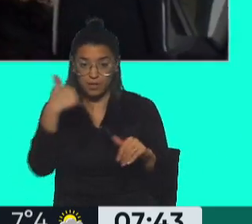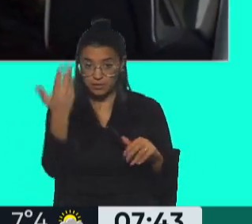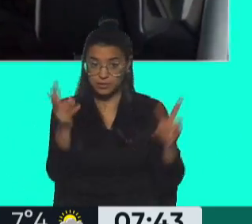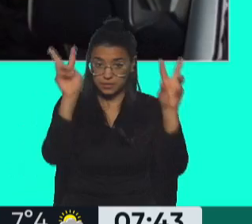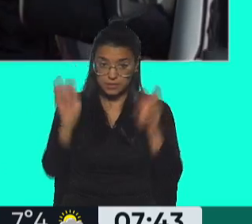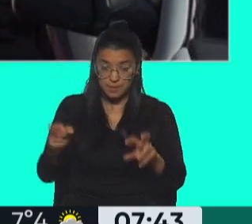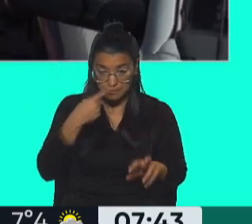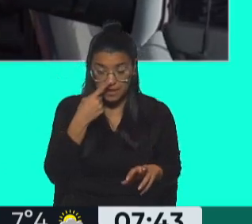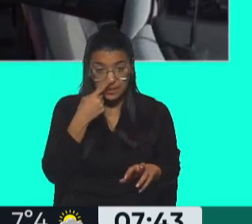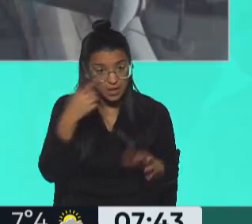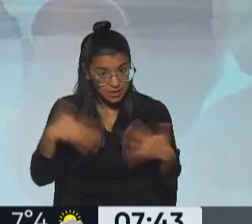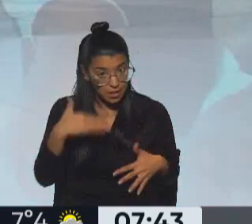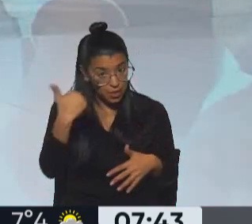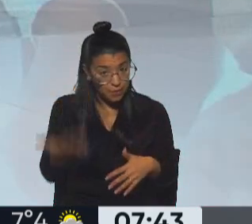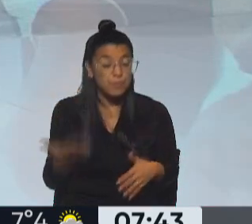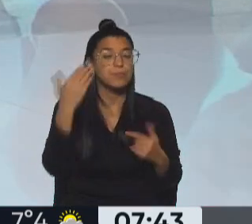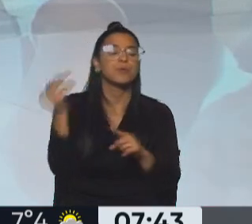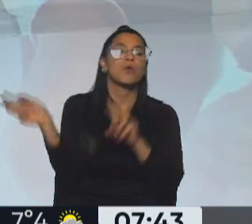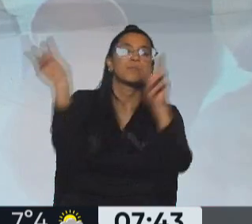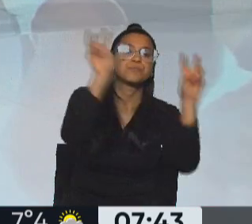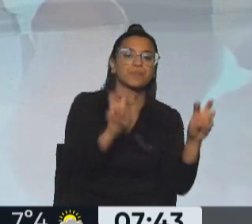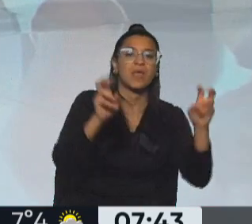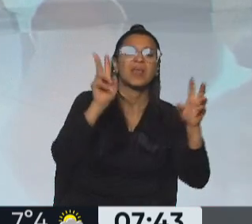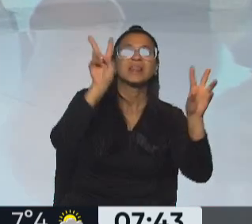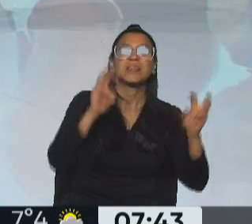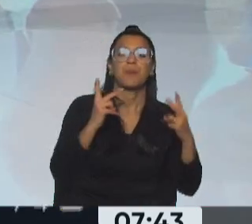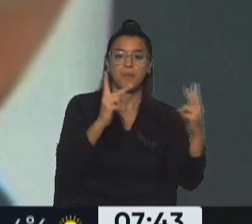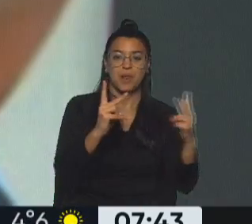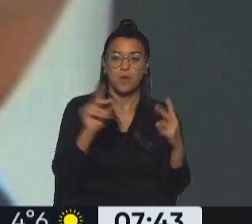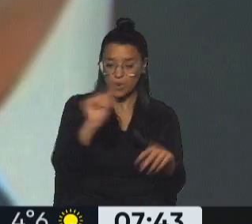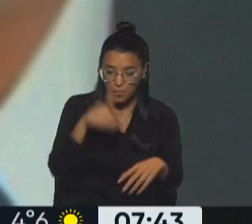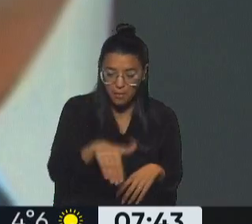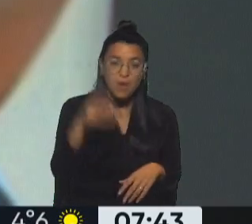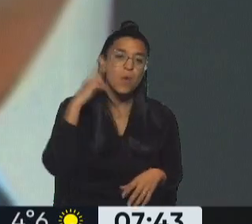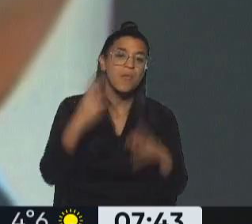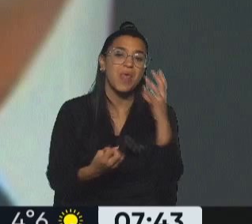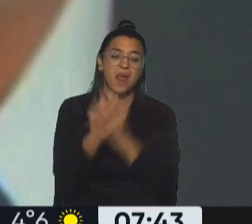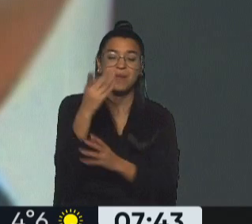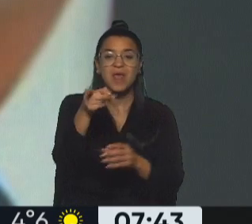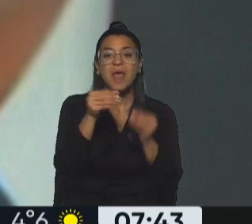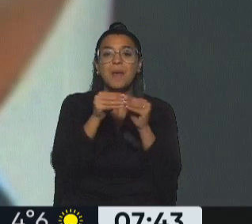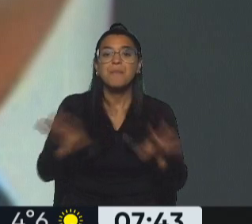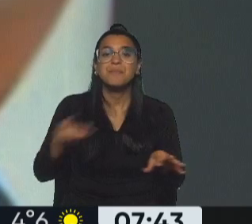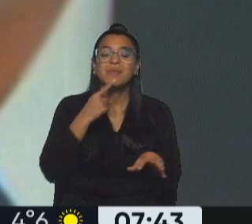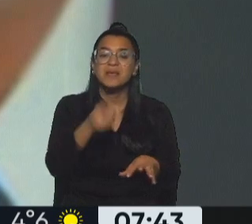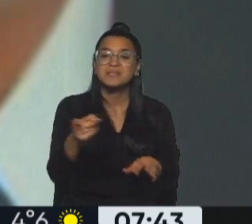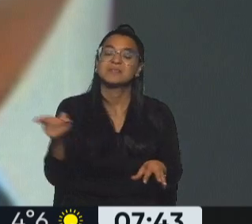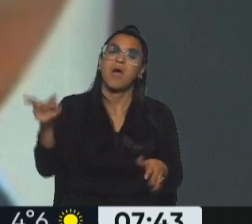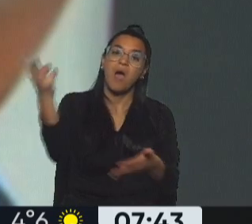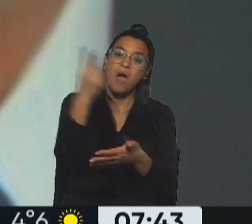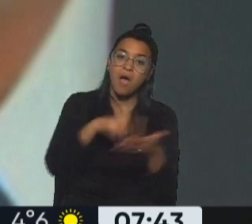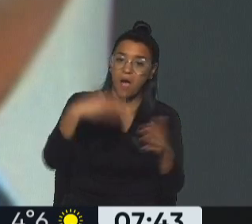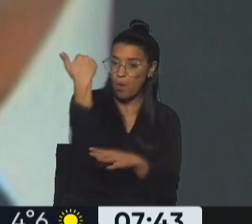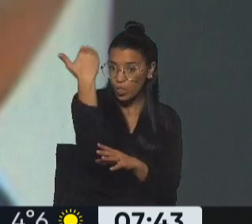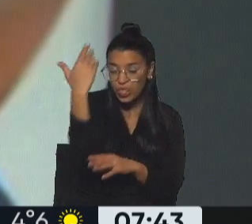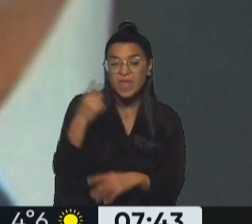Porque es interesantísimo. Sí, interesantísimo, pero vamos a vialidad. En un ratito, a las 9 de la mañana, va a estar comenzando la audiencia en